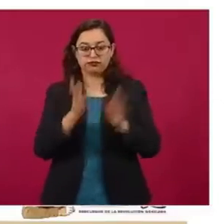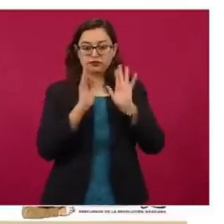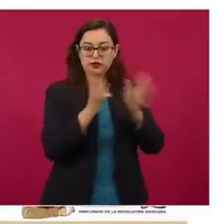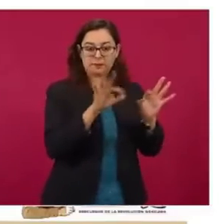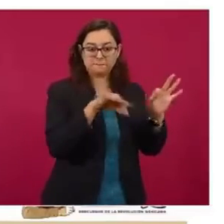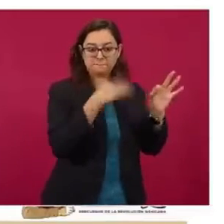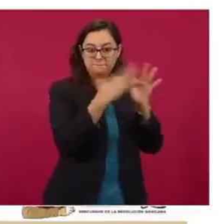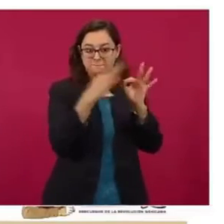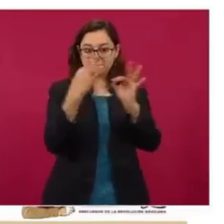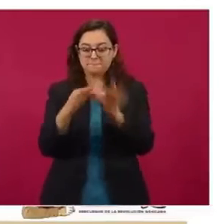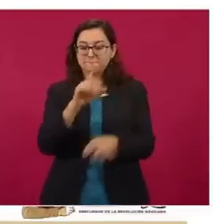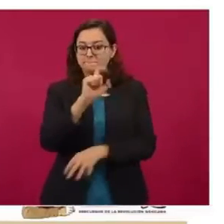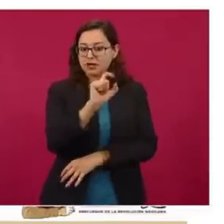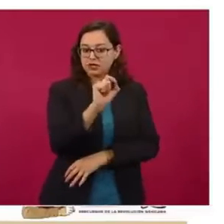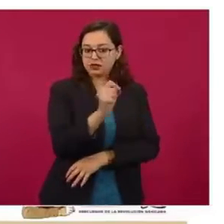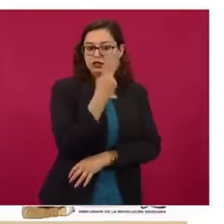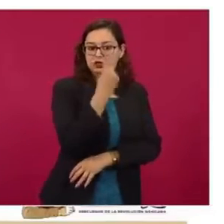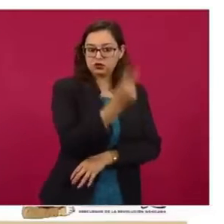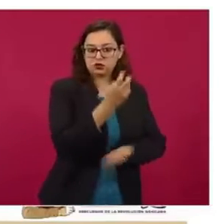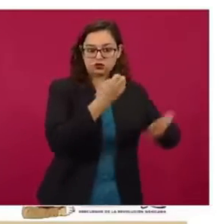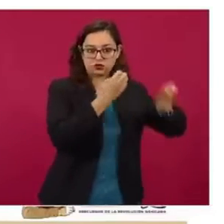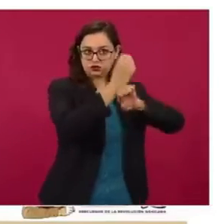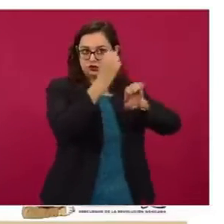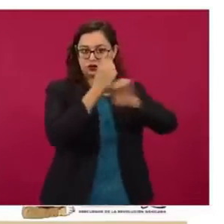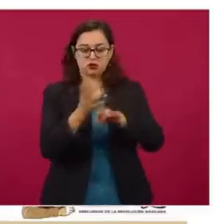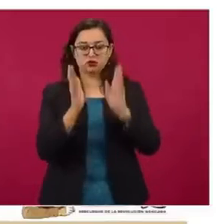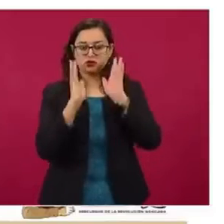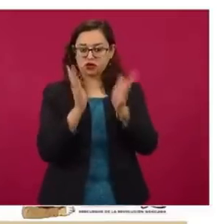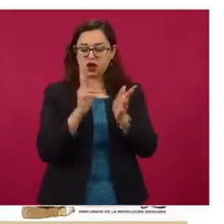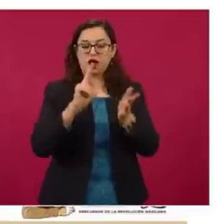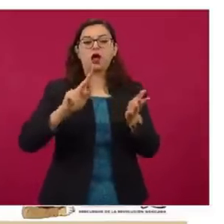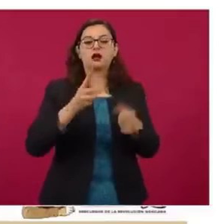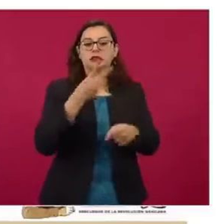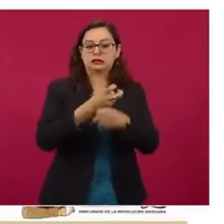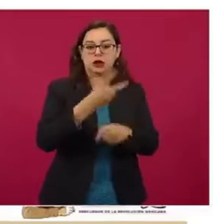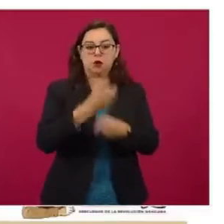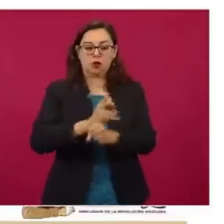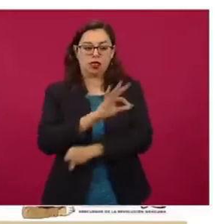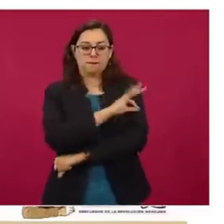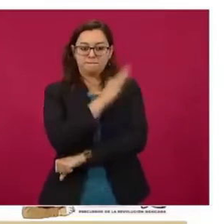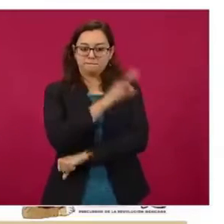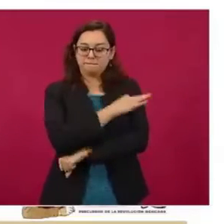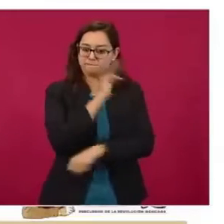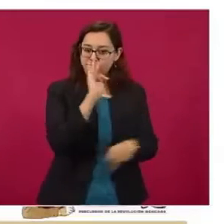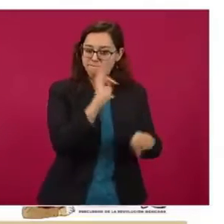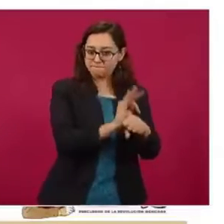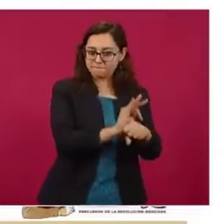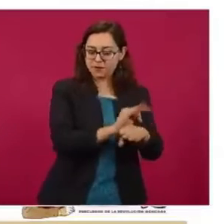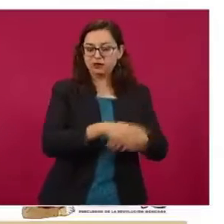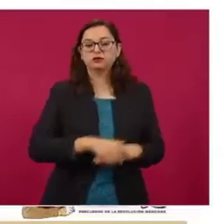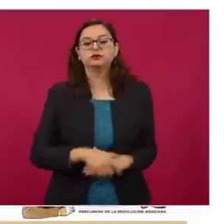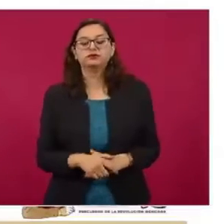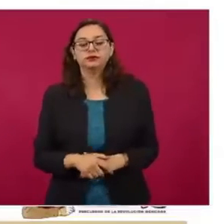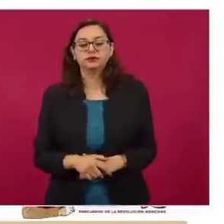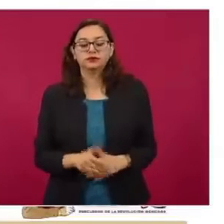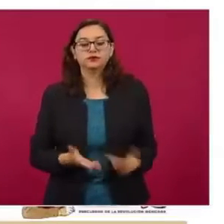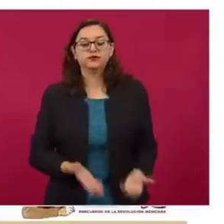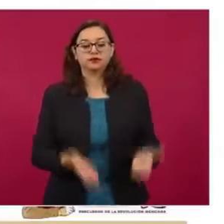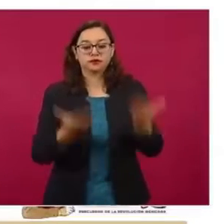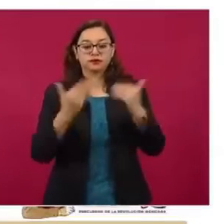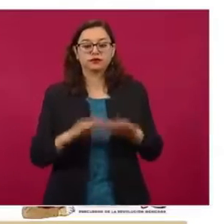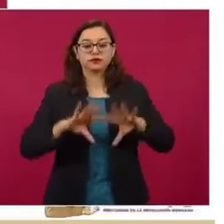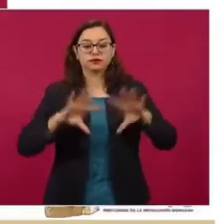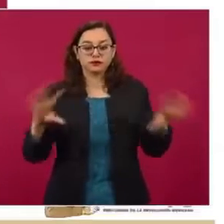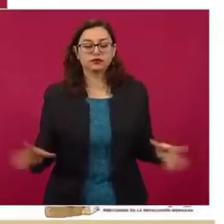son 22. Ahí están las cifras de estos estados y en la siguiente, dando un